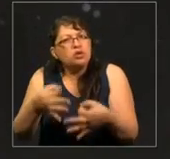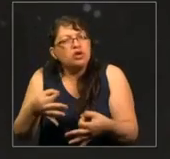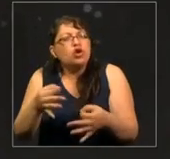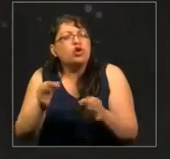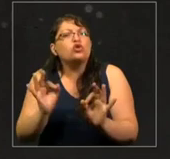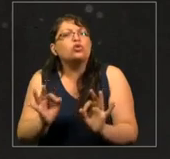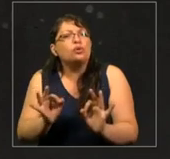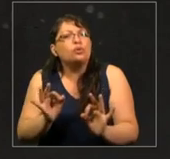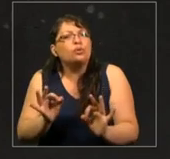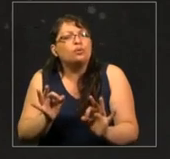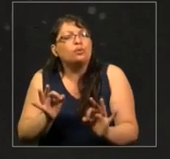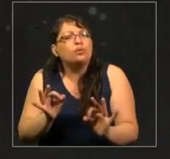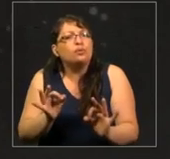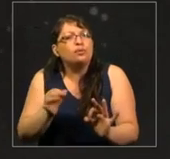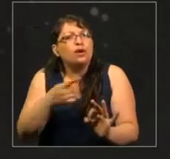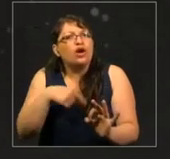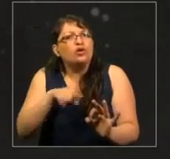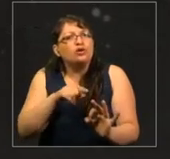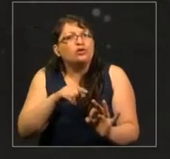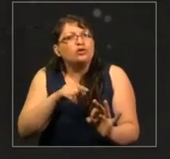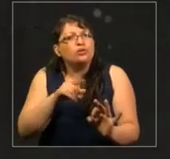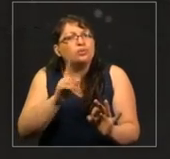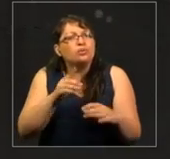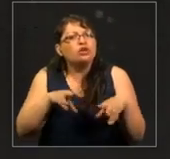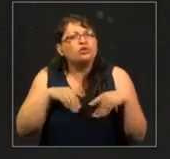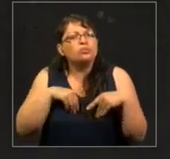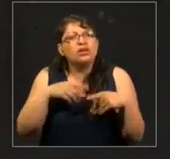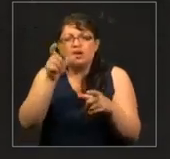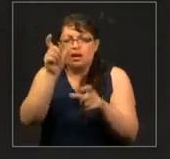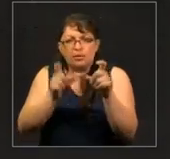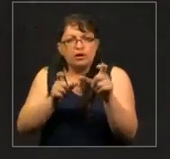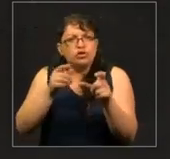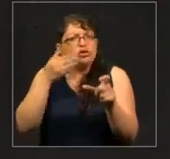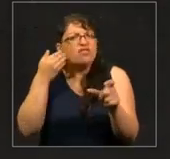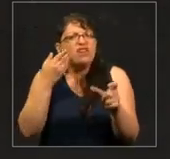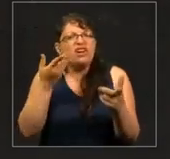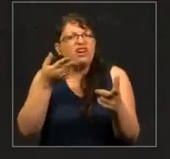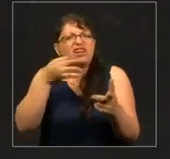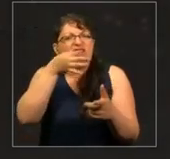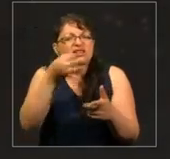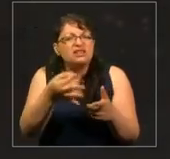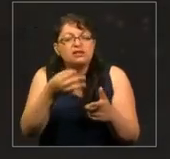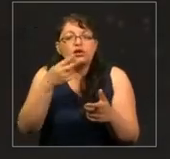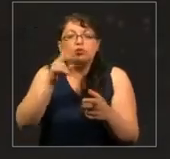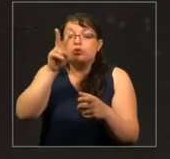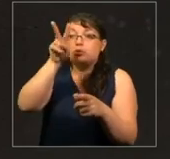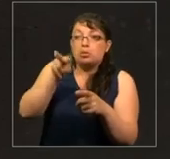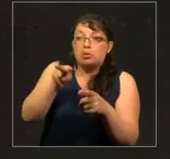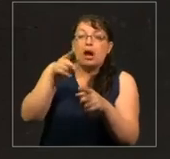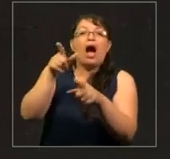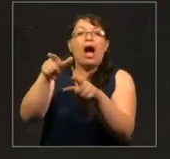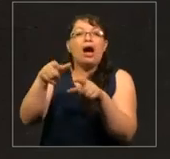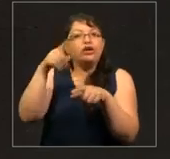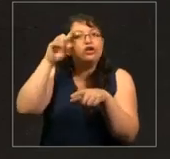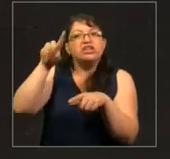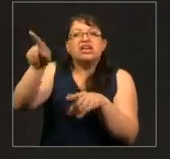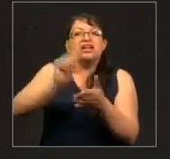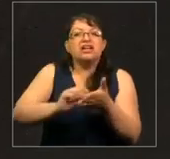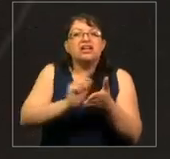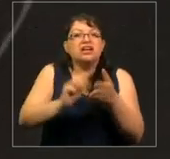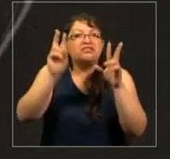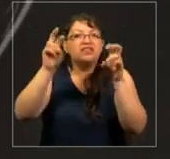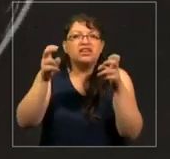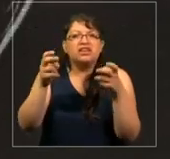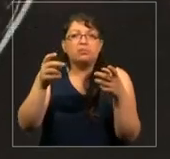de qué hablan los hombres blancos simplemente al mirarlos. Y por qué los hombres blancos escriben sobre